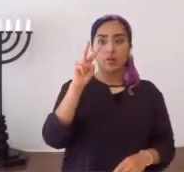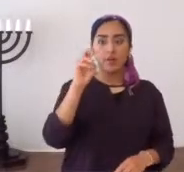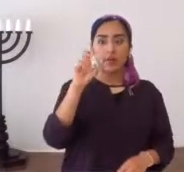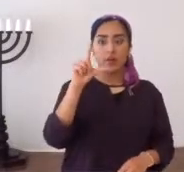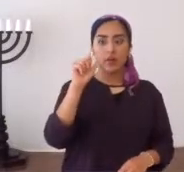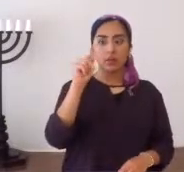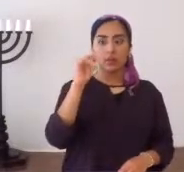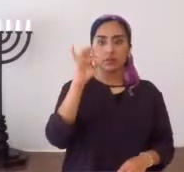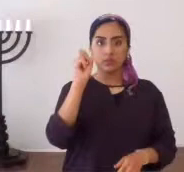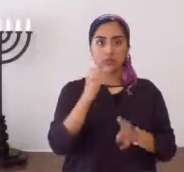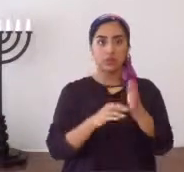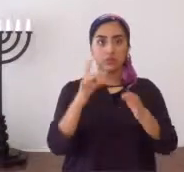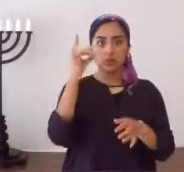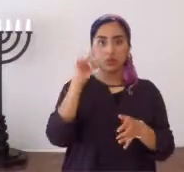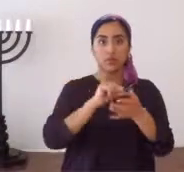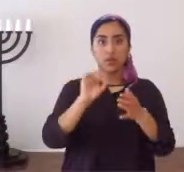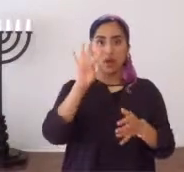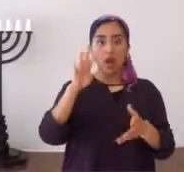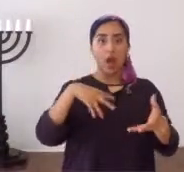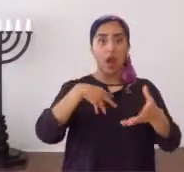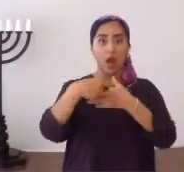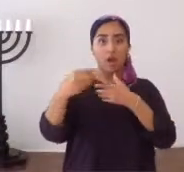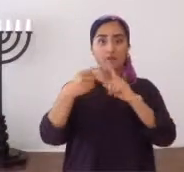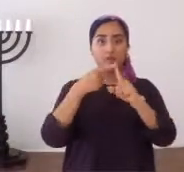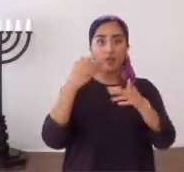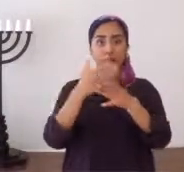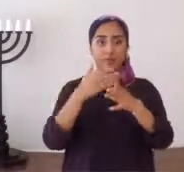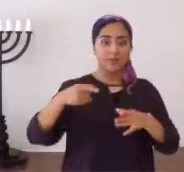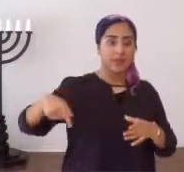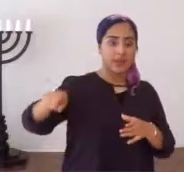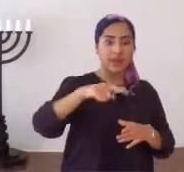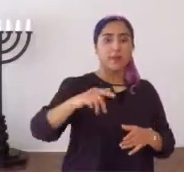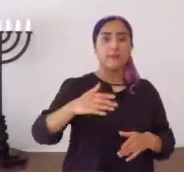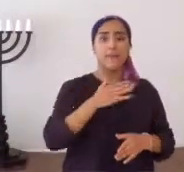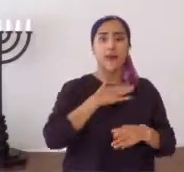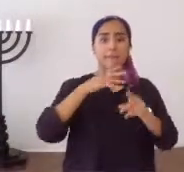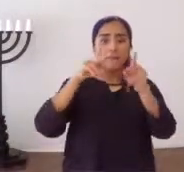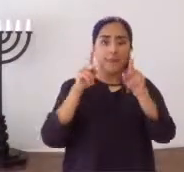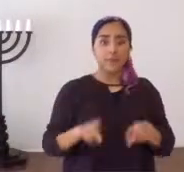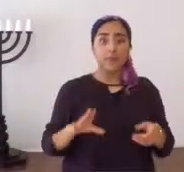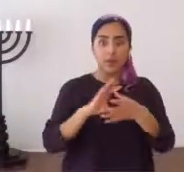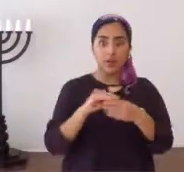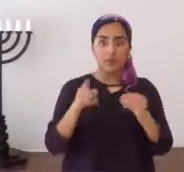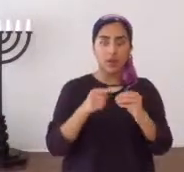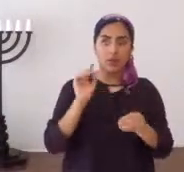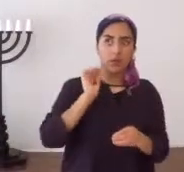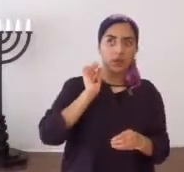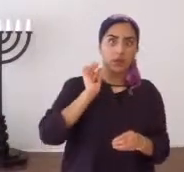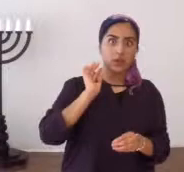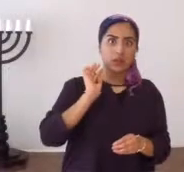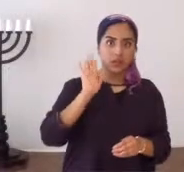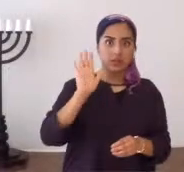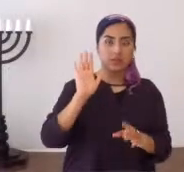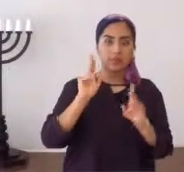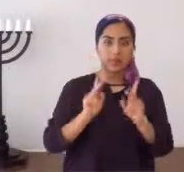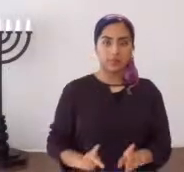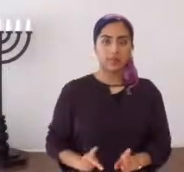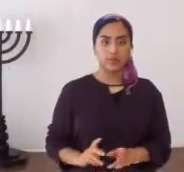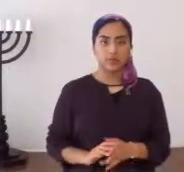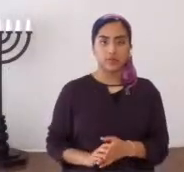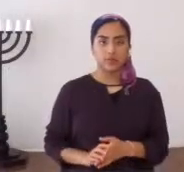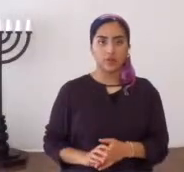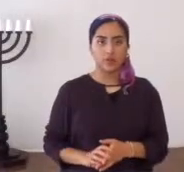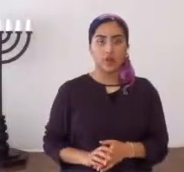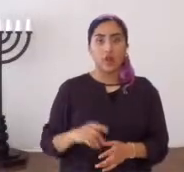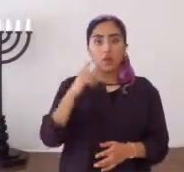cortando, dice en Hisgalud, Apocalipsis 18, verso 4, salid en medio, de ella, pueblo mío, le está hablando, a su pueblo,